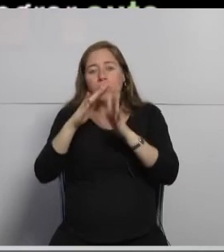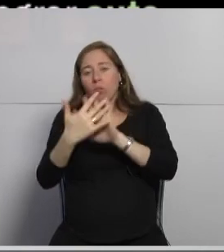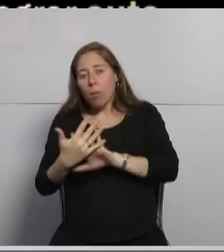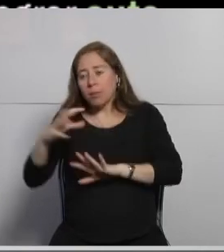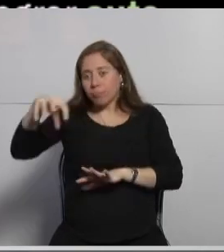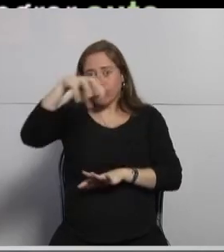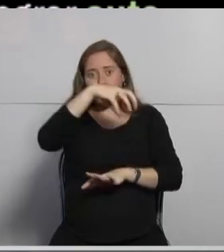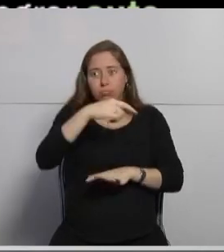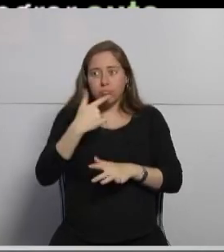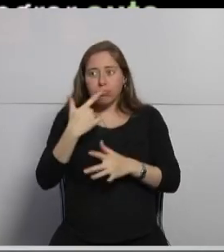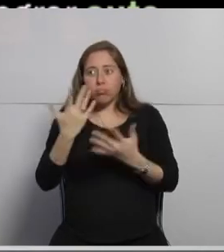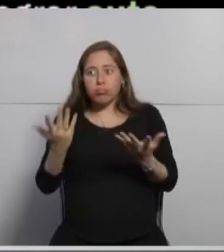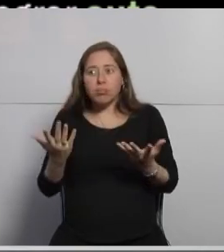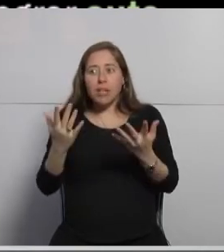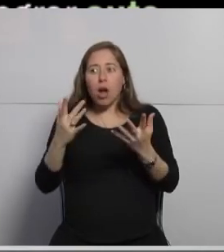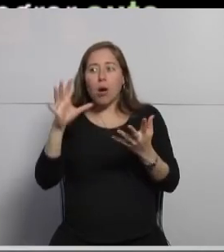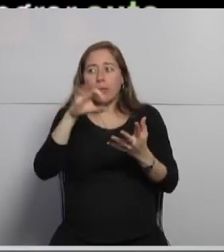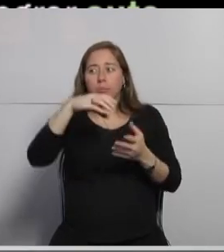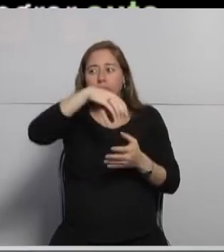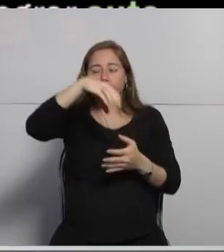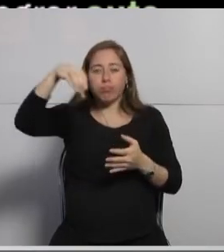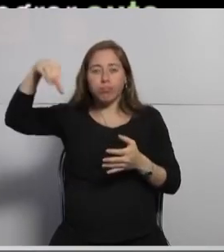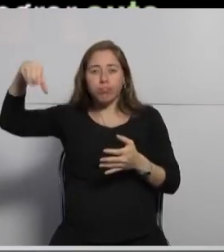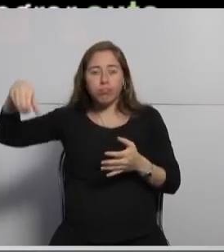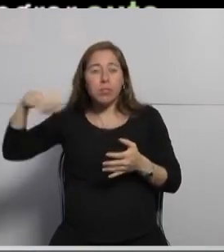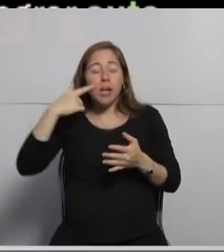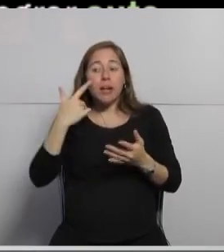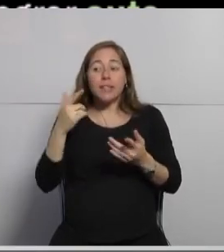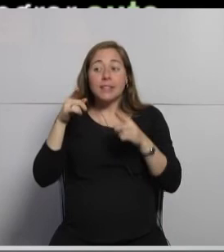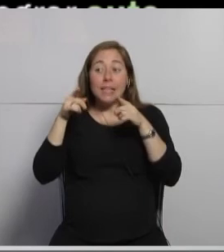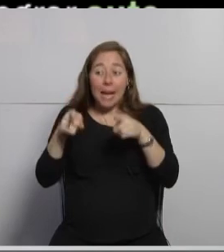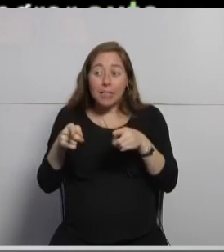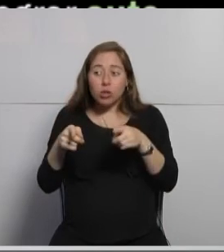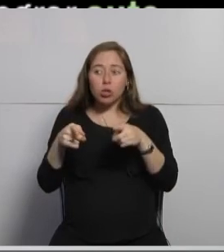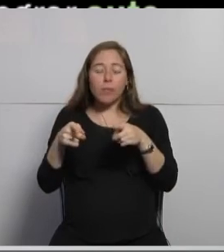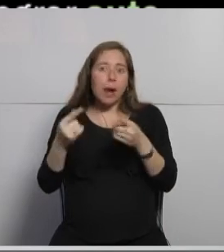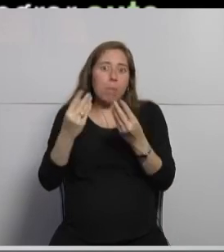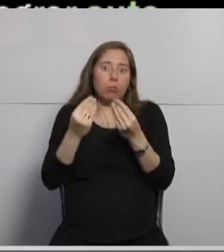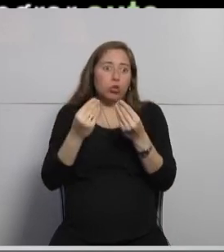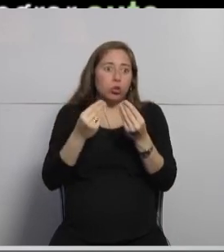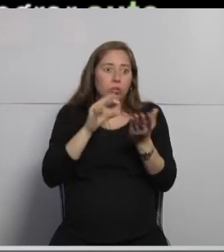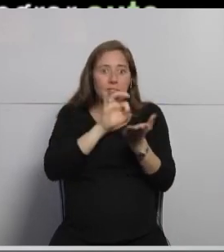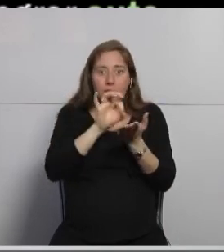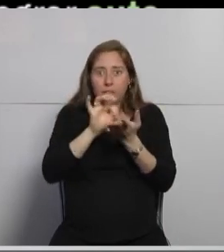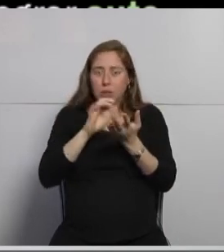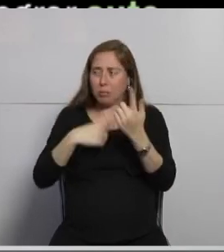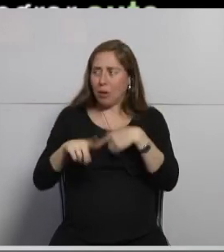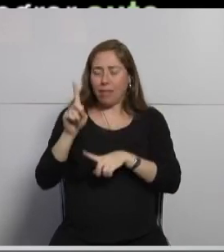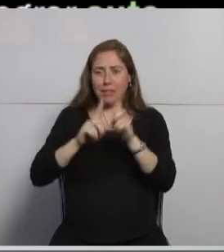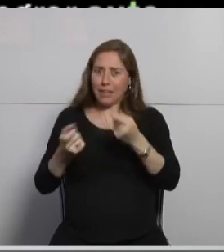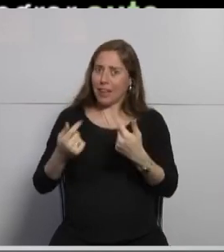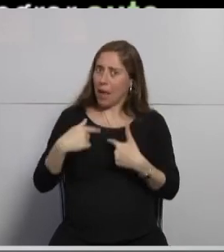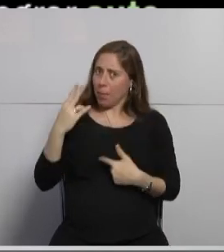veces el trabajar con contenedores en producción en un aplicativo microserviciado muchas veces nos trae problemas